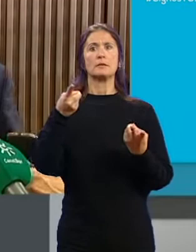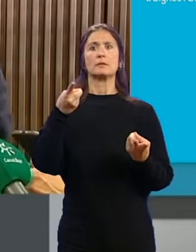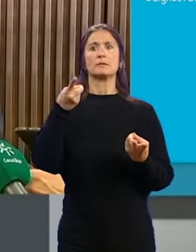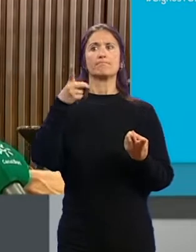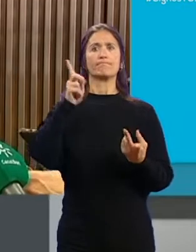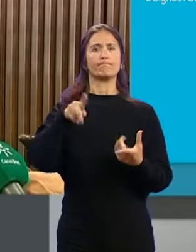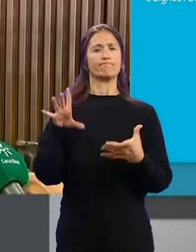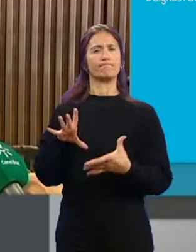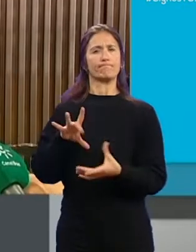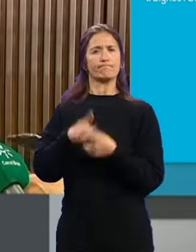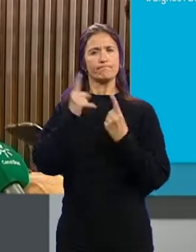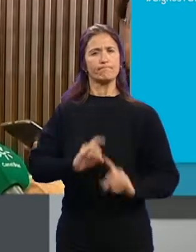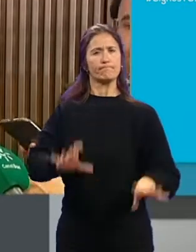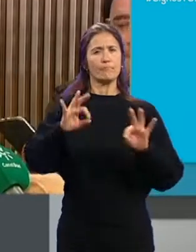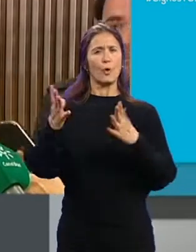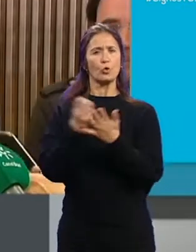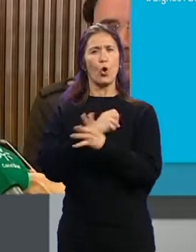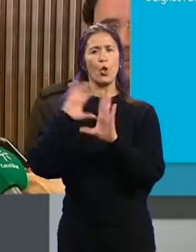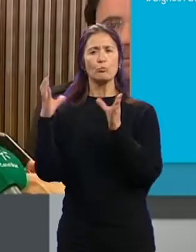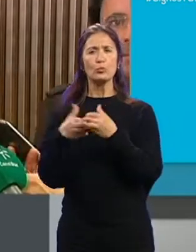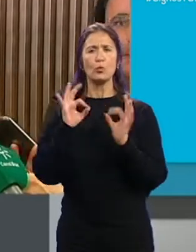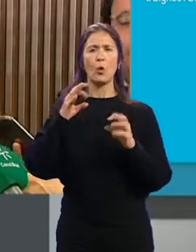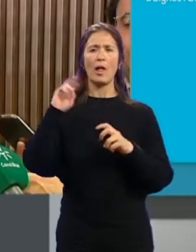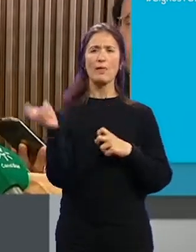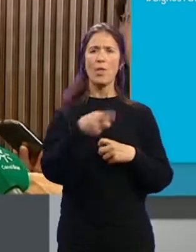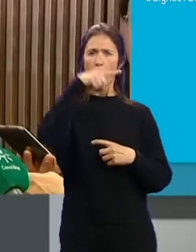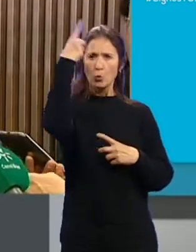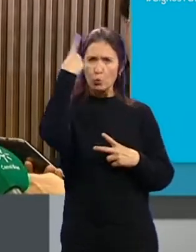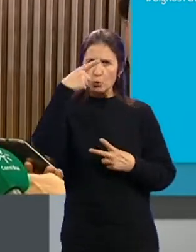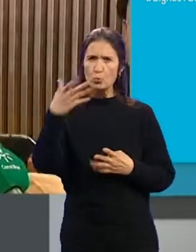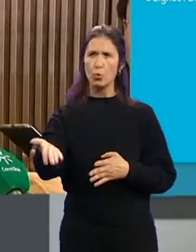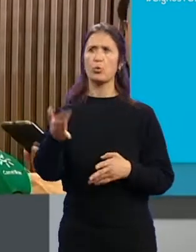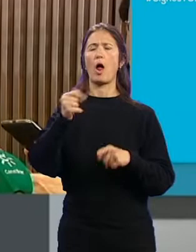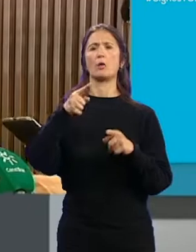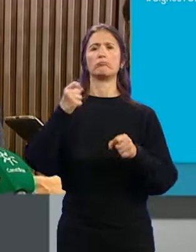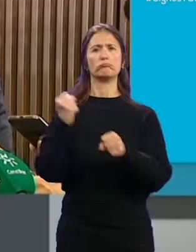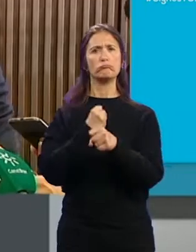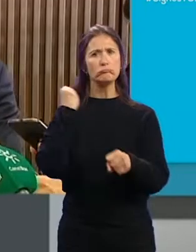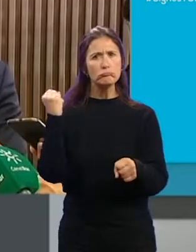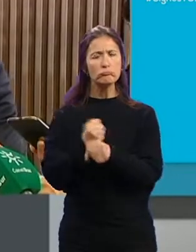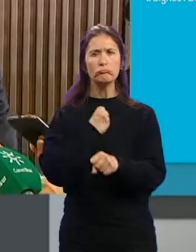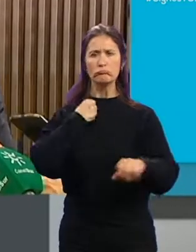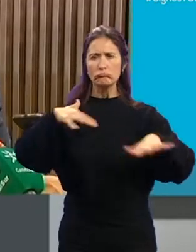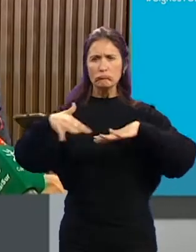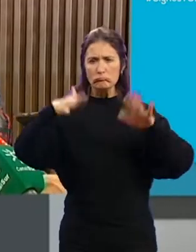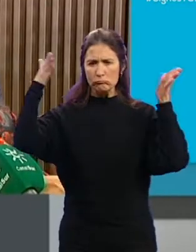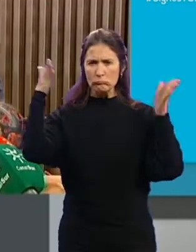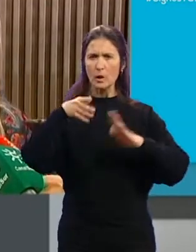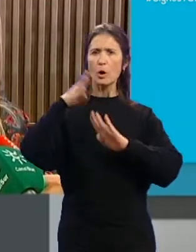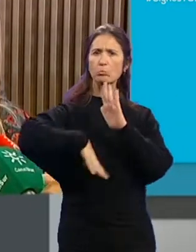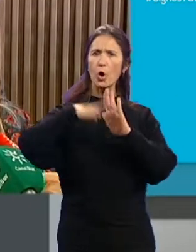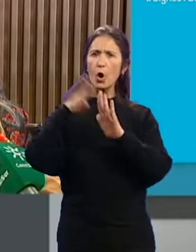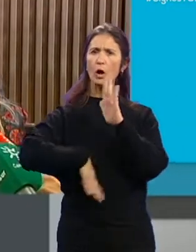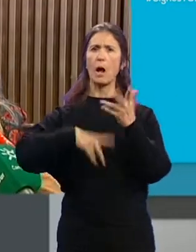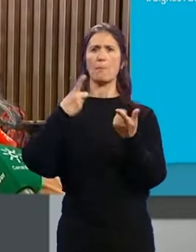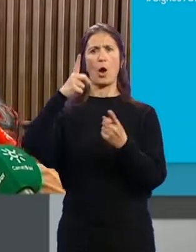una vinculación específica... ...con todo el mundo de actividad cultural... ...ha trabajado muchísimo también... ...en el tema de programación cultural de